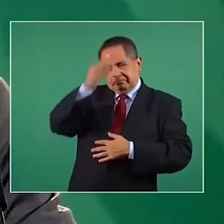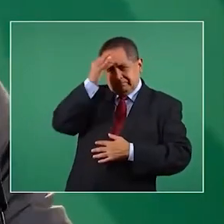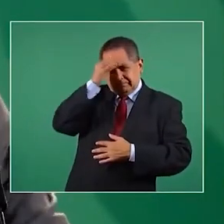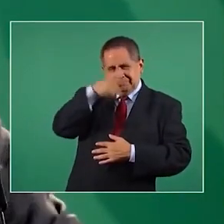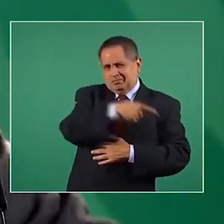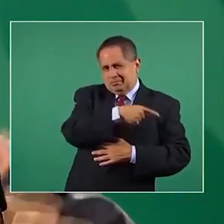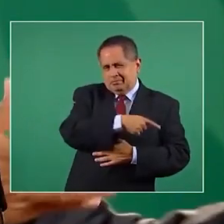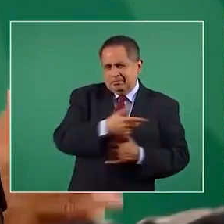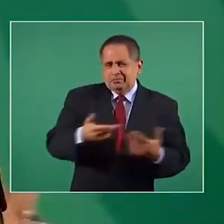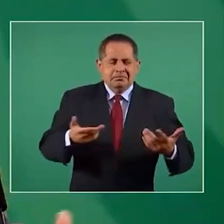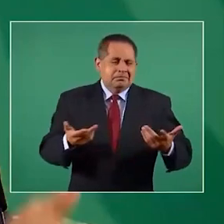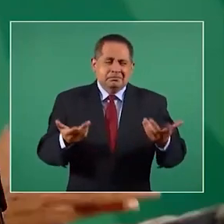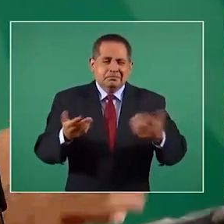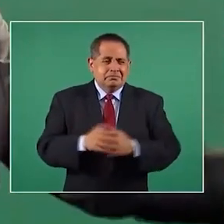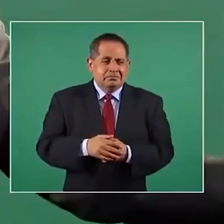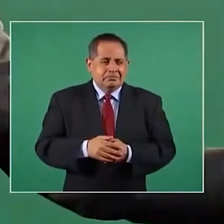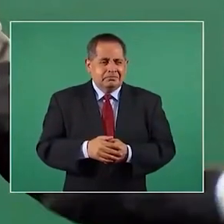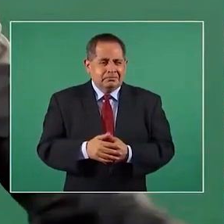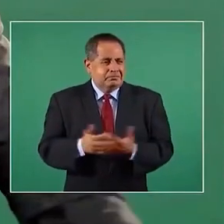¿Cómo iban a votar?